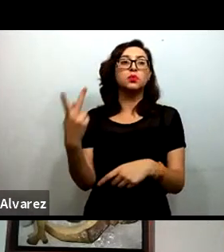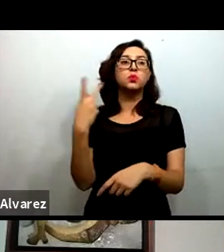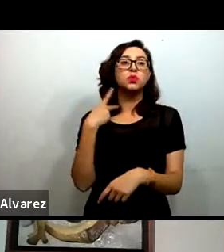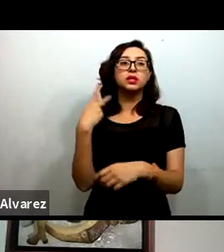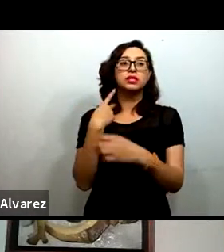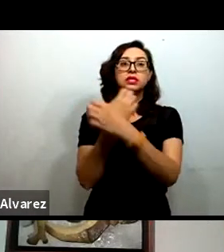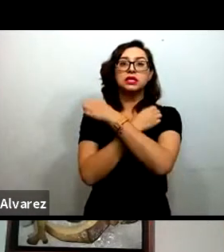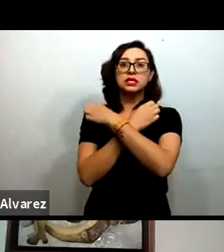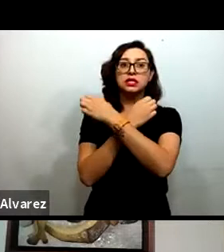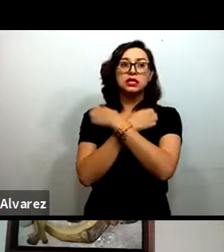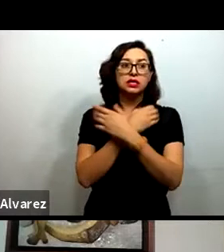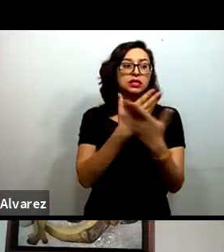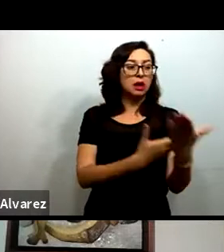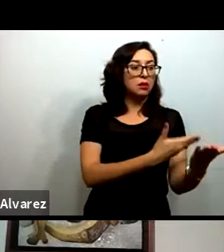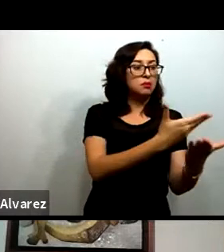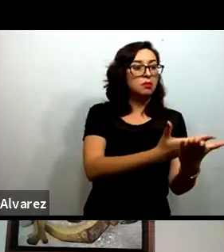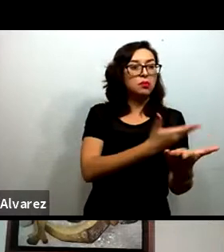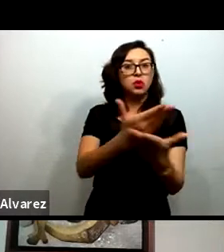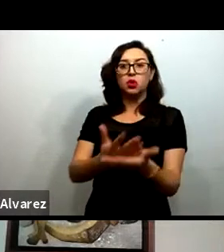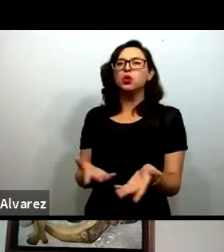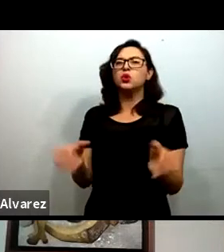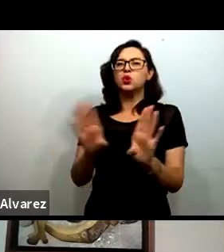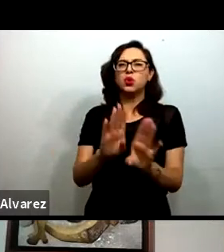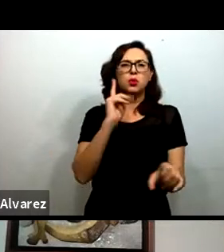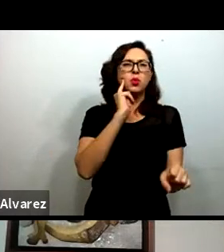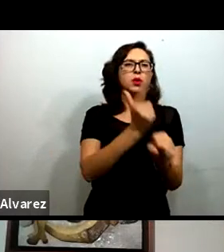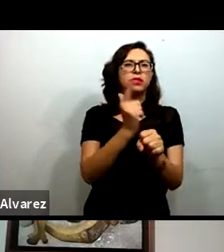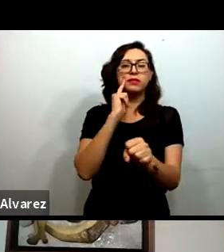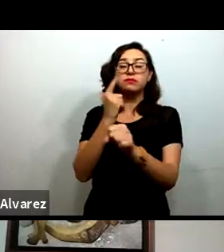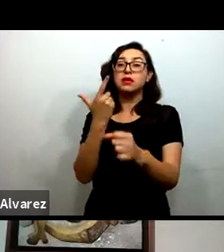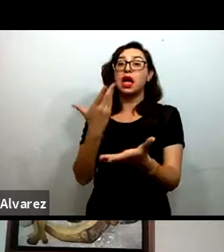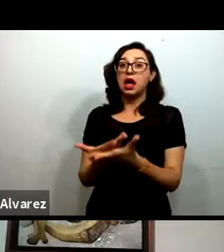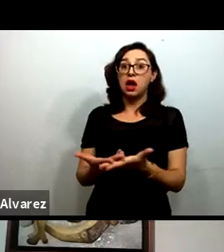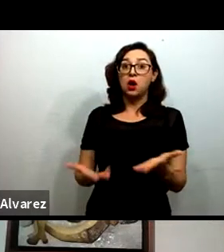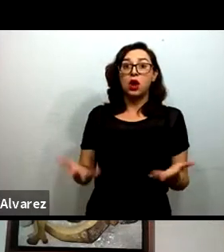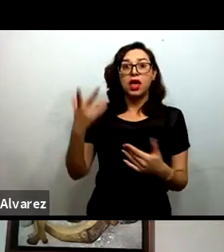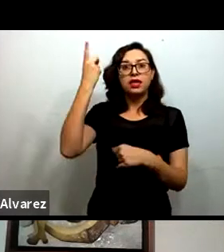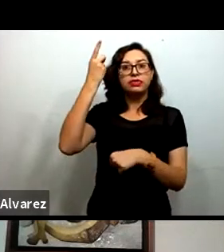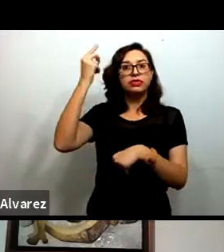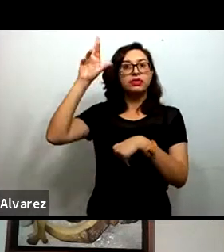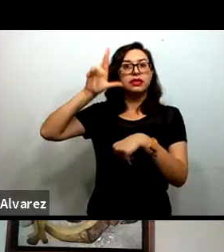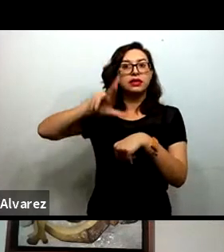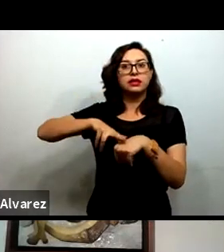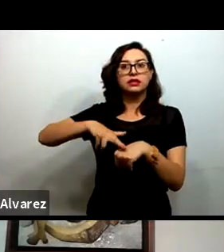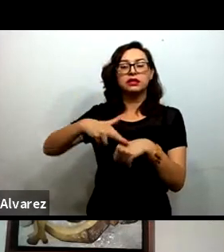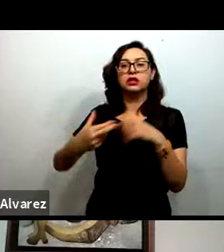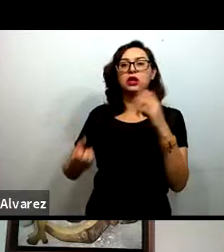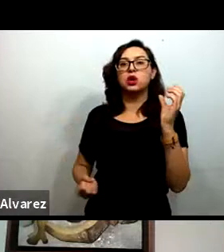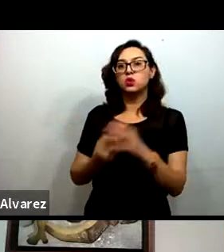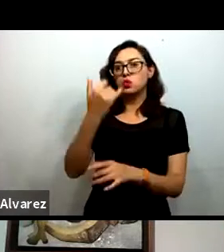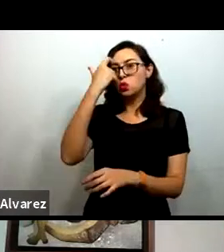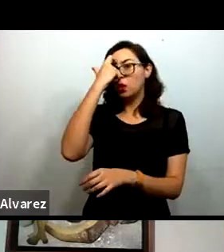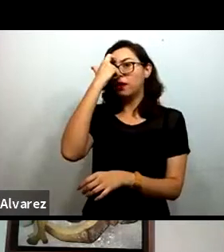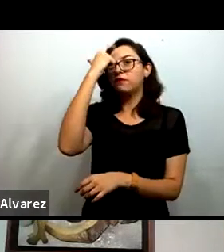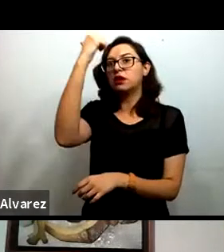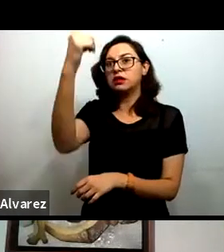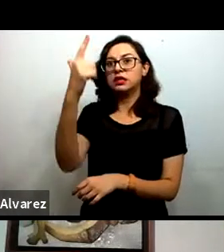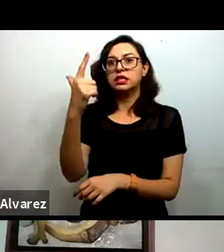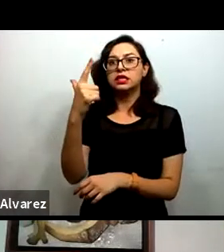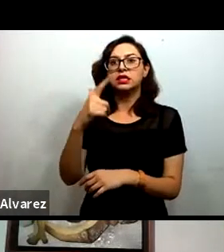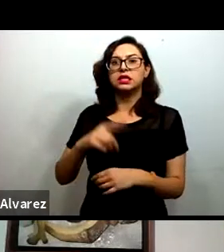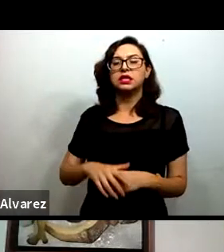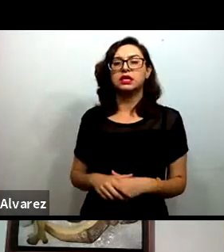Partidos Bolivir. Actualmente desempeña como directora de Innovación para la Mejora Educativa en los Servicios